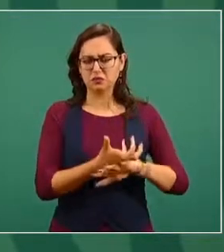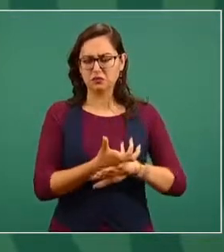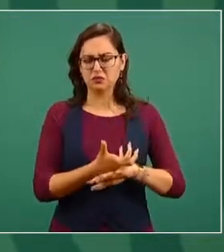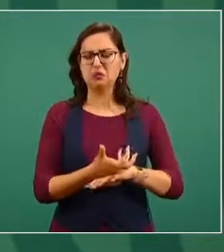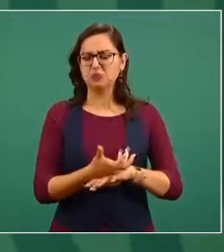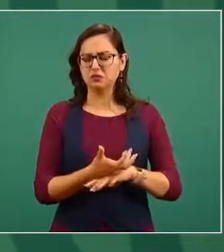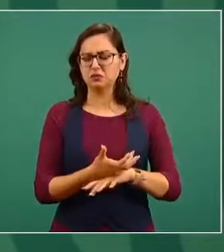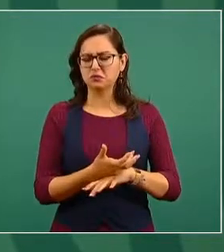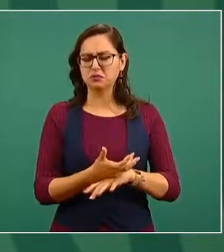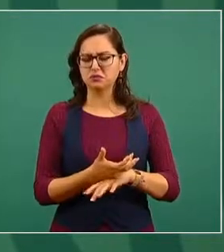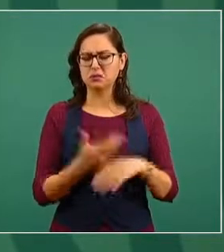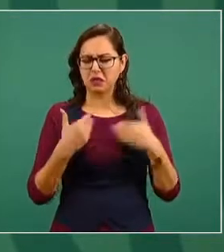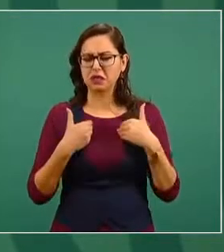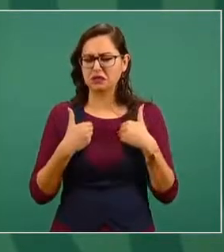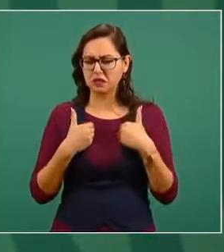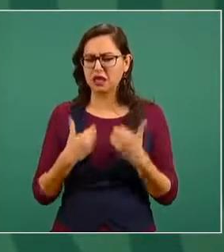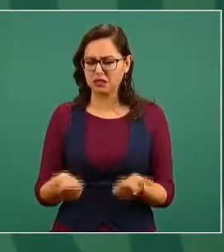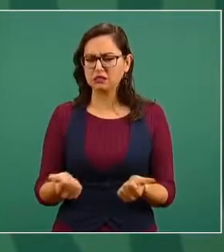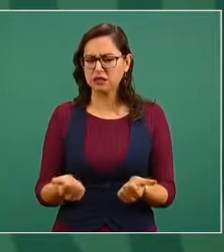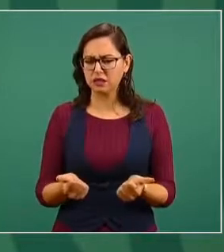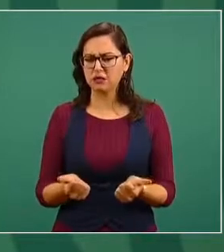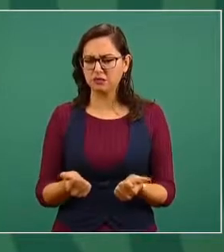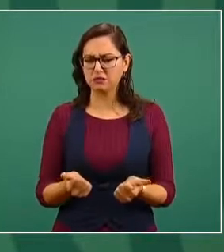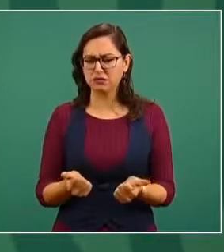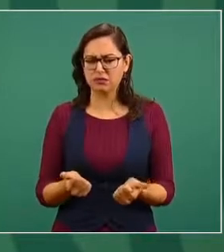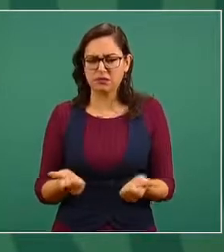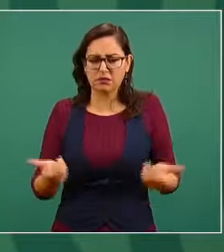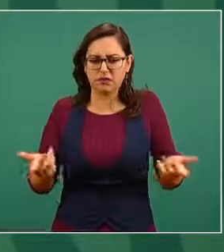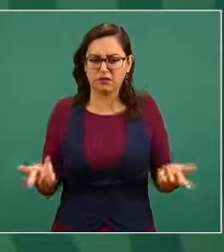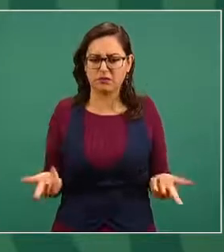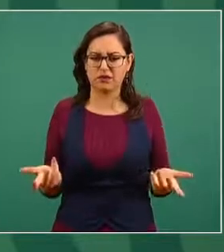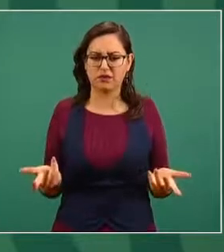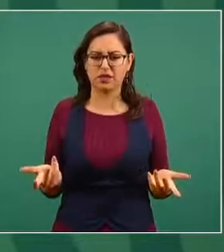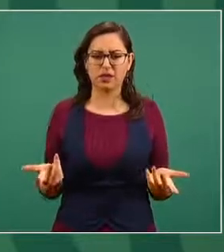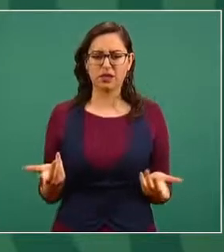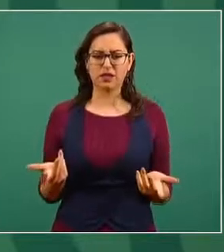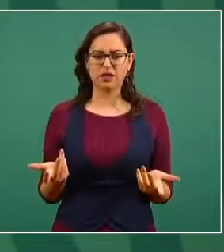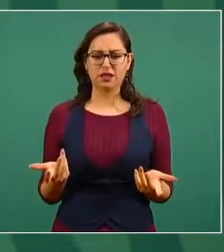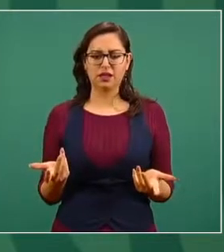que nosotros no podemos poner en entredicho